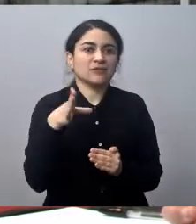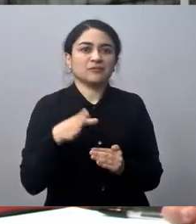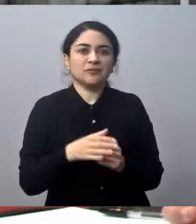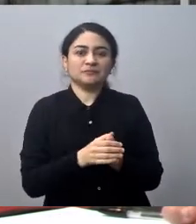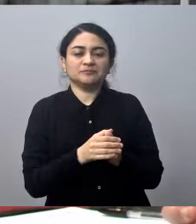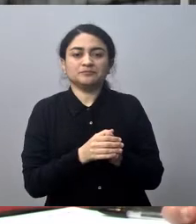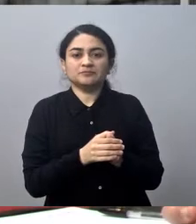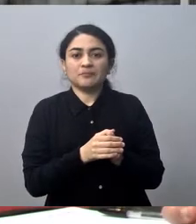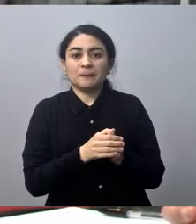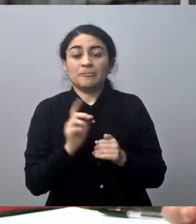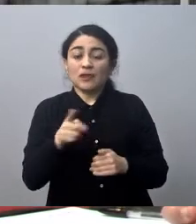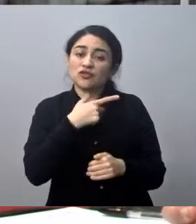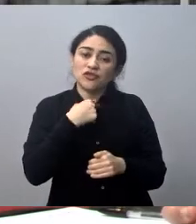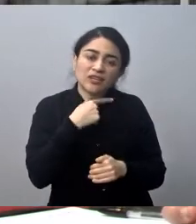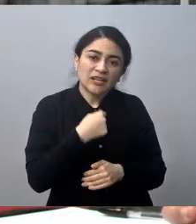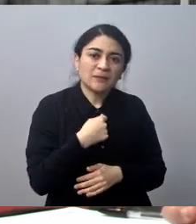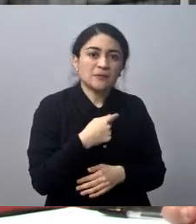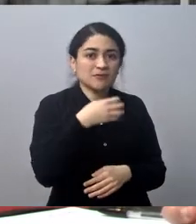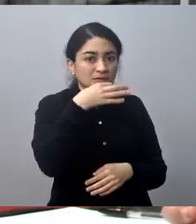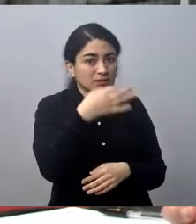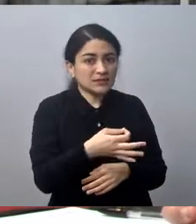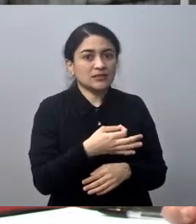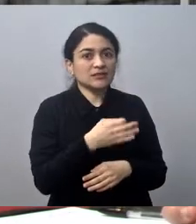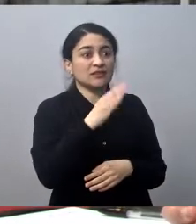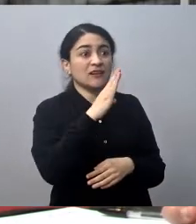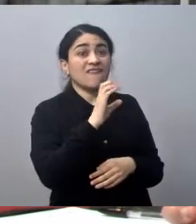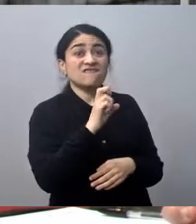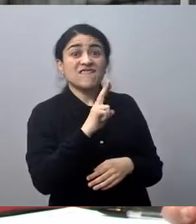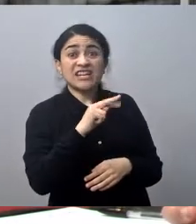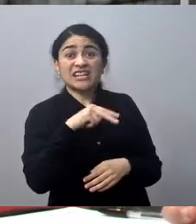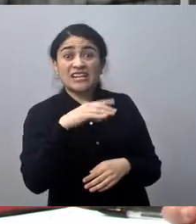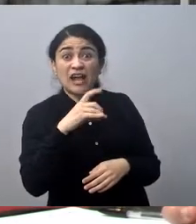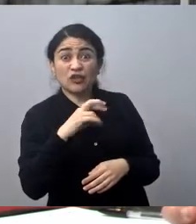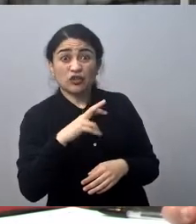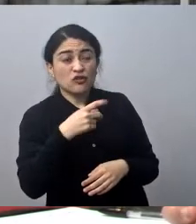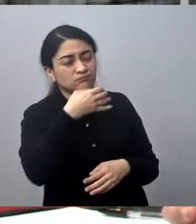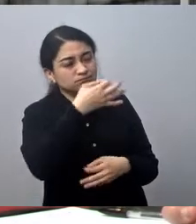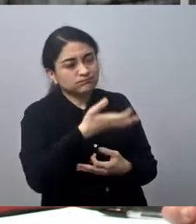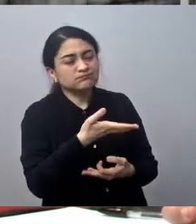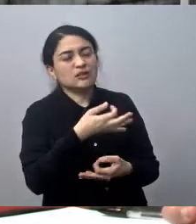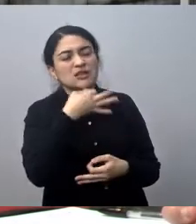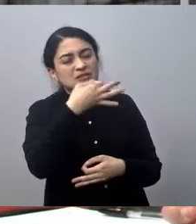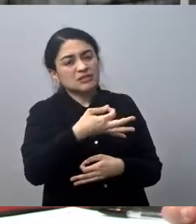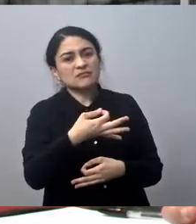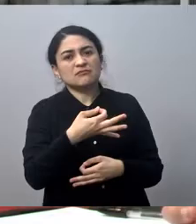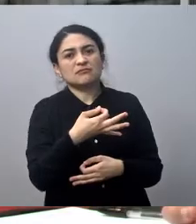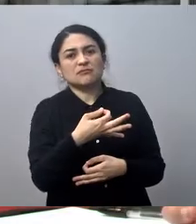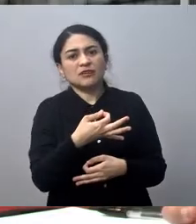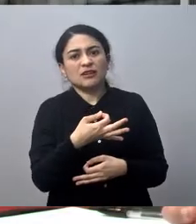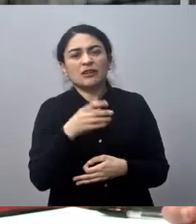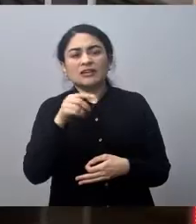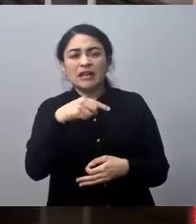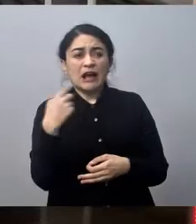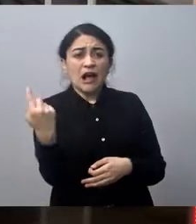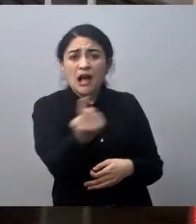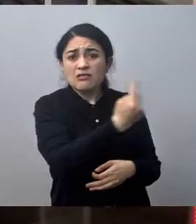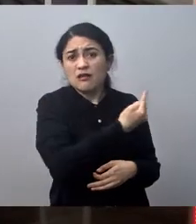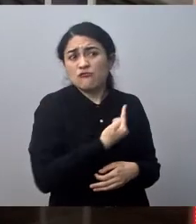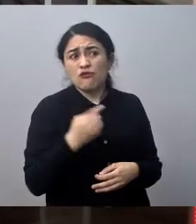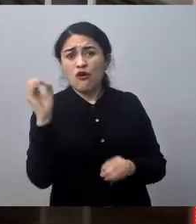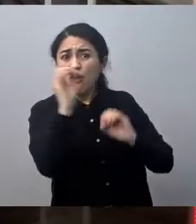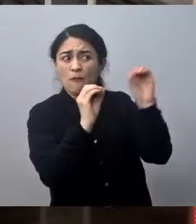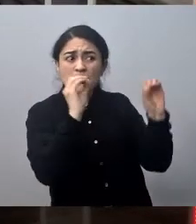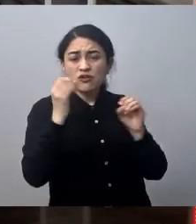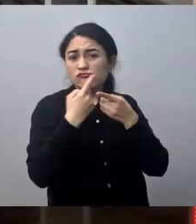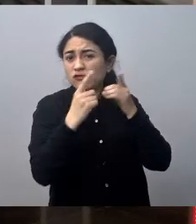nosotros queremos recargar también, Bernardo, que hay alguien que se ha planteado, cada uno puede